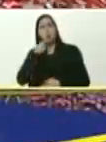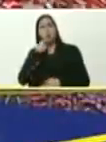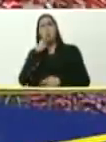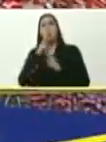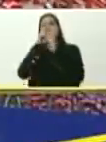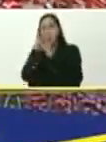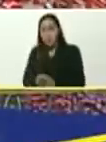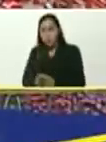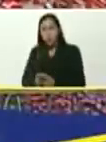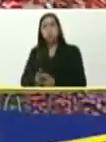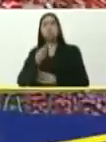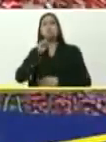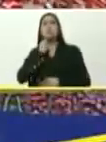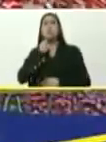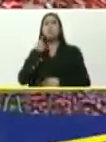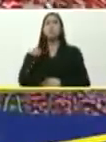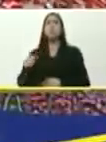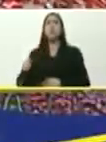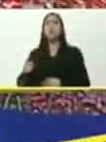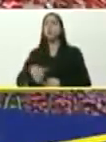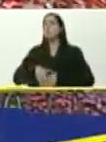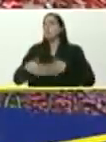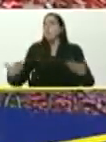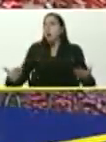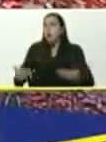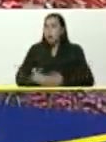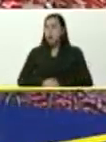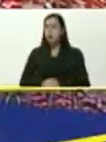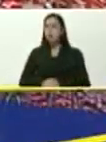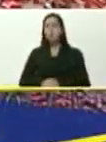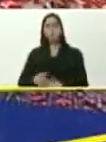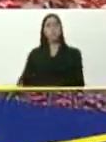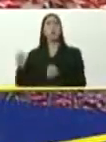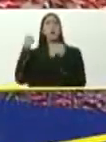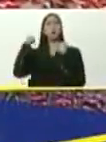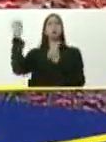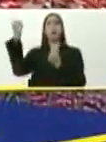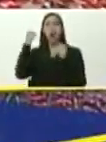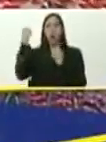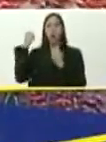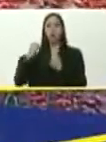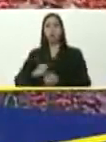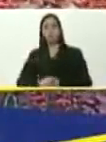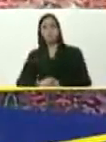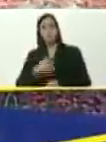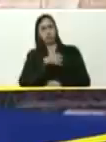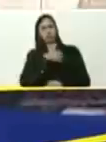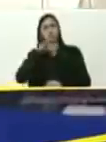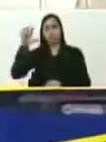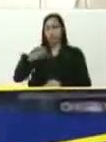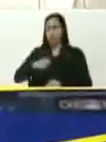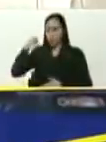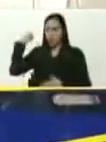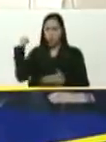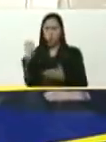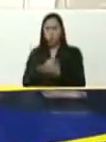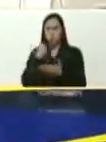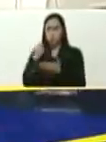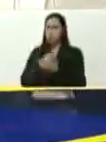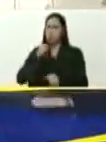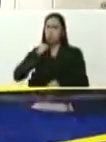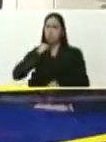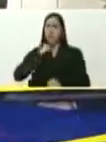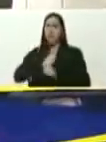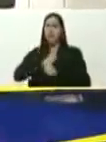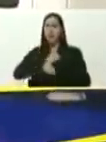tenemos una clave, ¿ustedes saben cuándo es nuestra clave? La valentía, el patriotismo, la lucha, el trabajo,